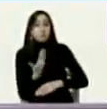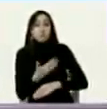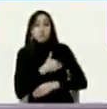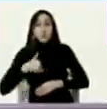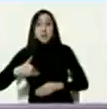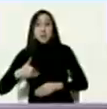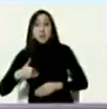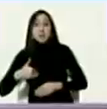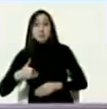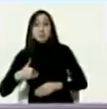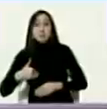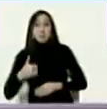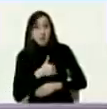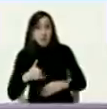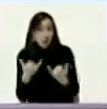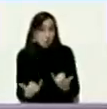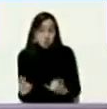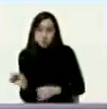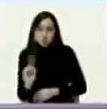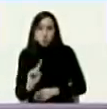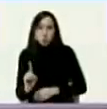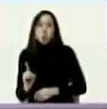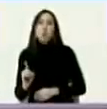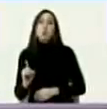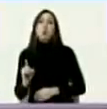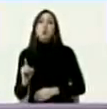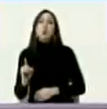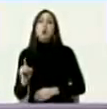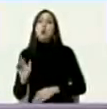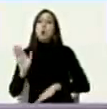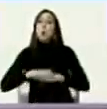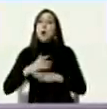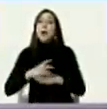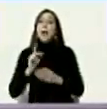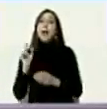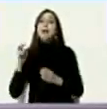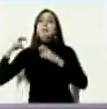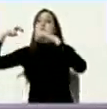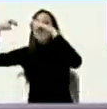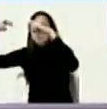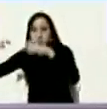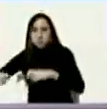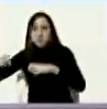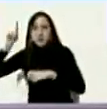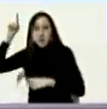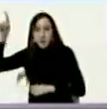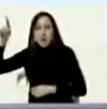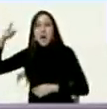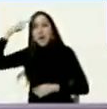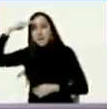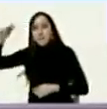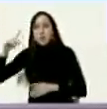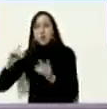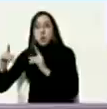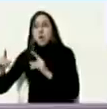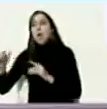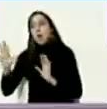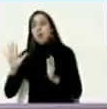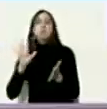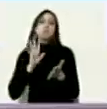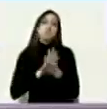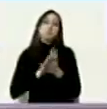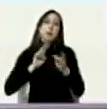no digo quieren porque entiendo que al sentarse en México han cesado en todas sus intenciones